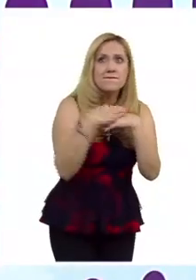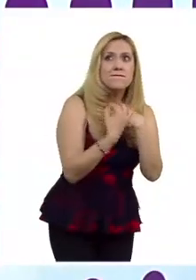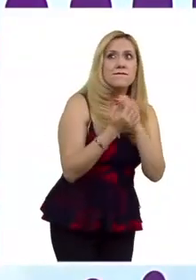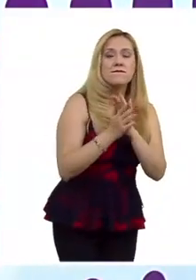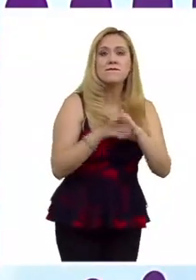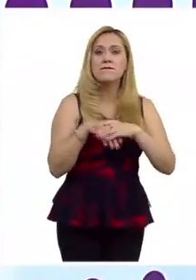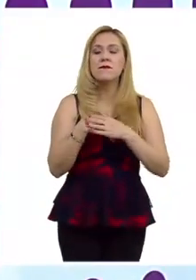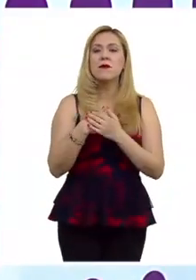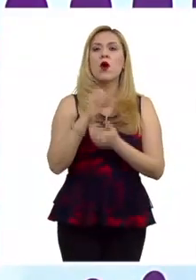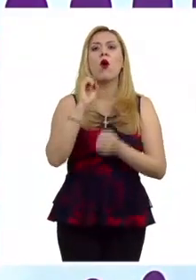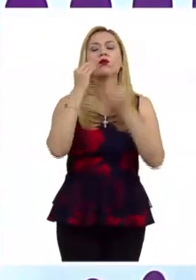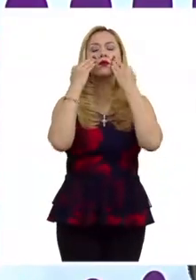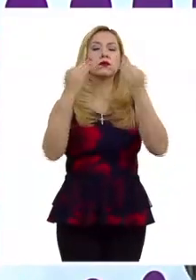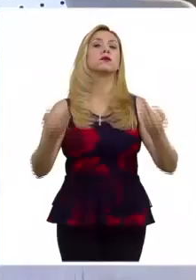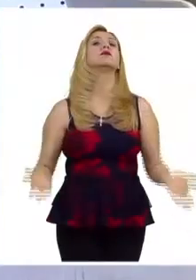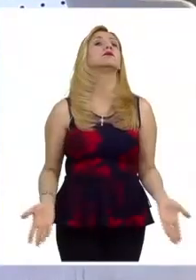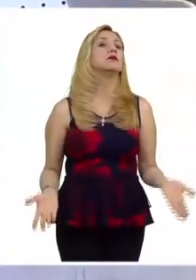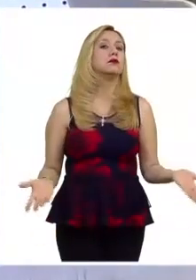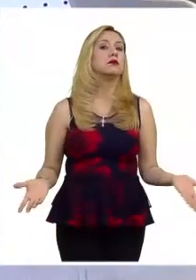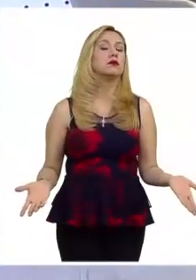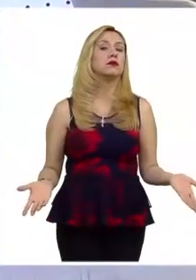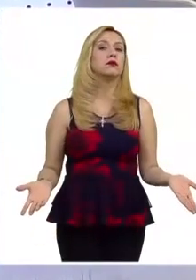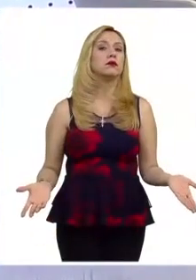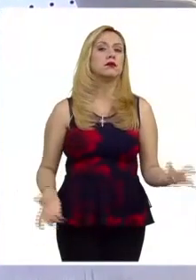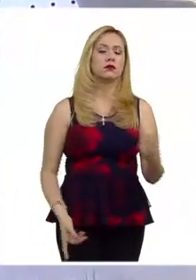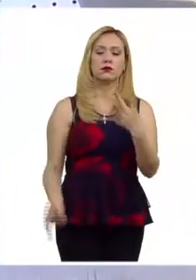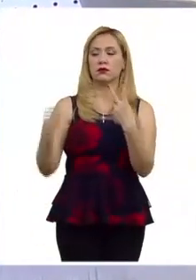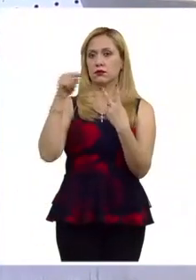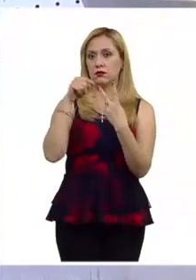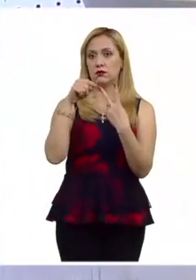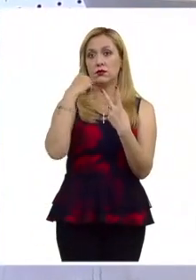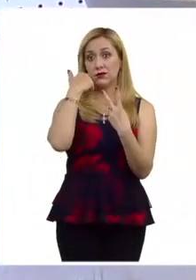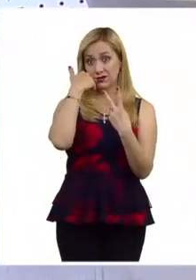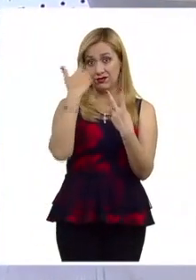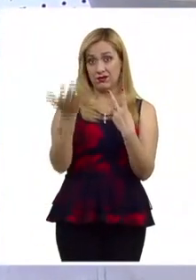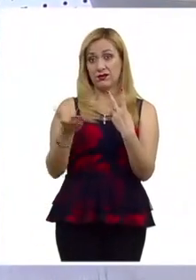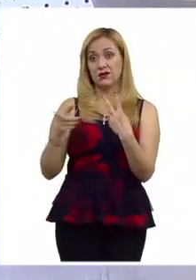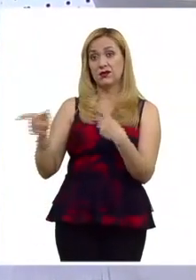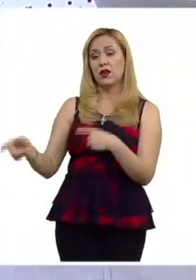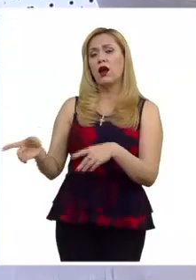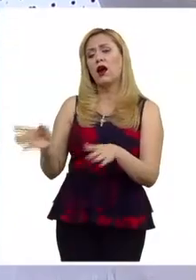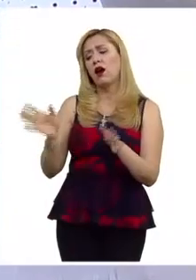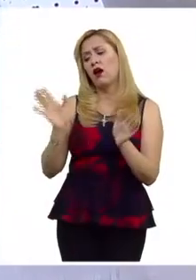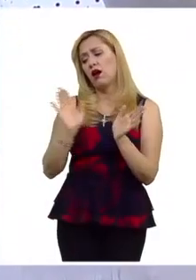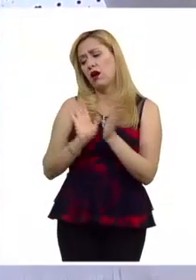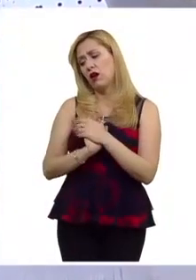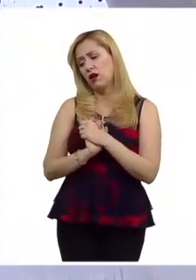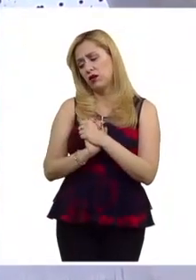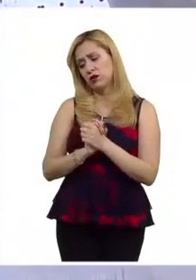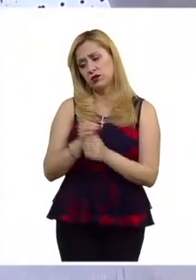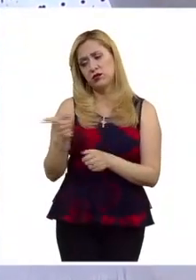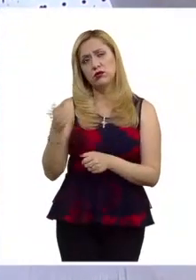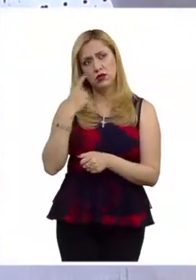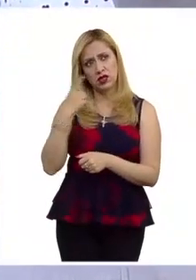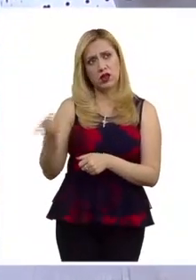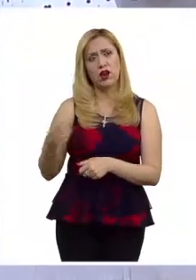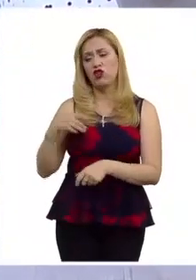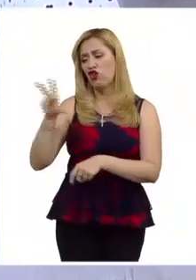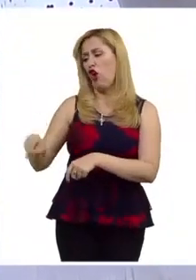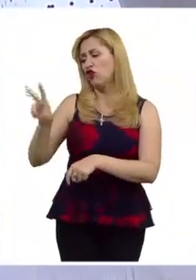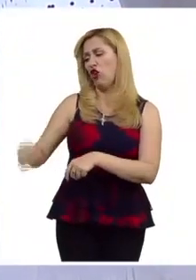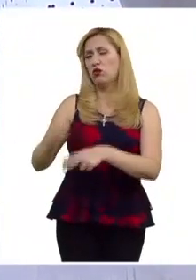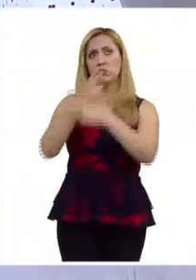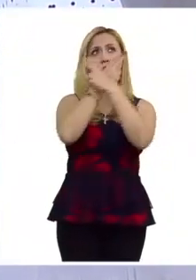preferimos que se exhiban? Segunda pregunta, ¿los queremos convertir en mártires de la censura o queremos justo exhibirlos y